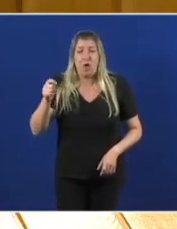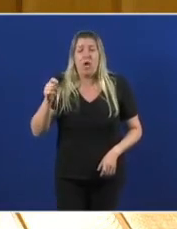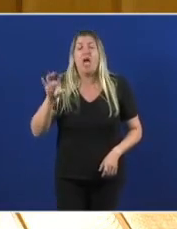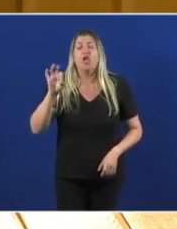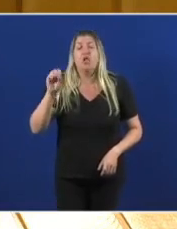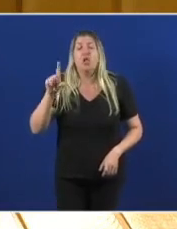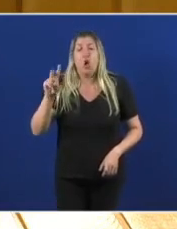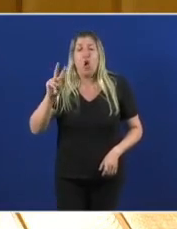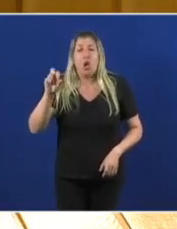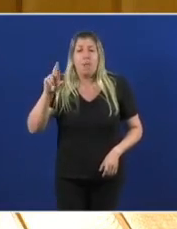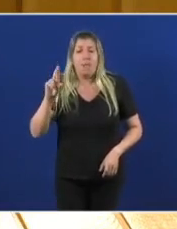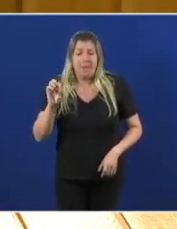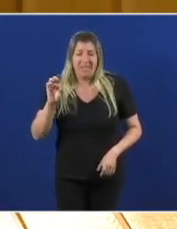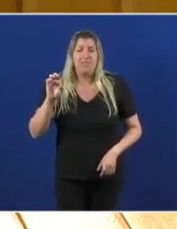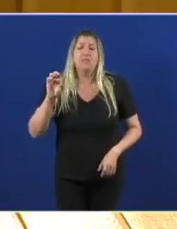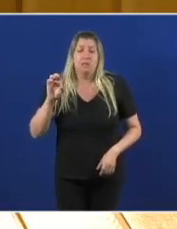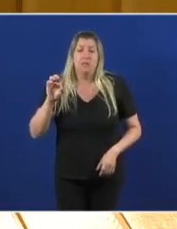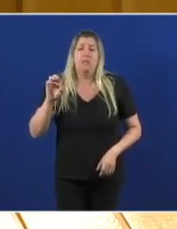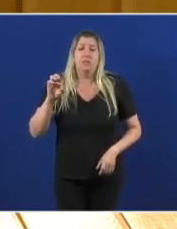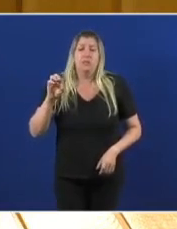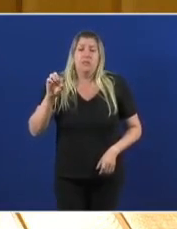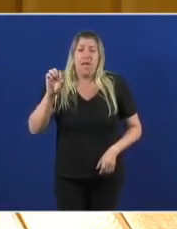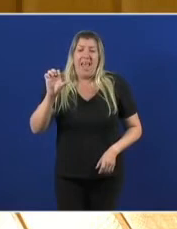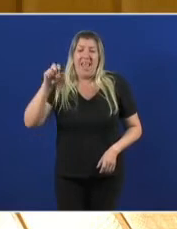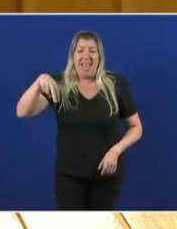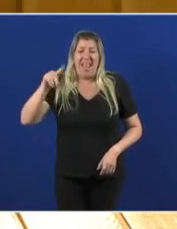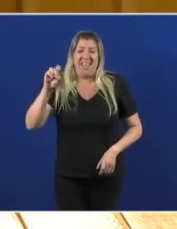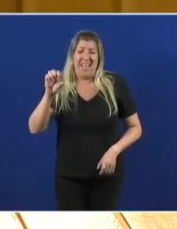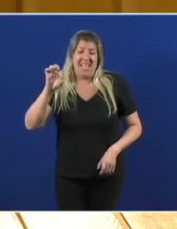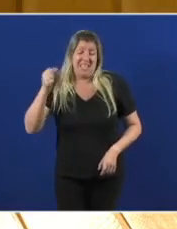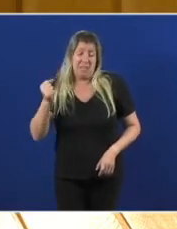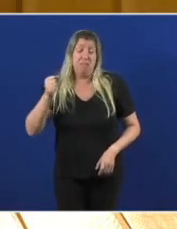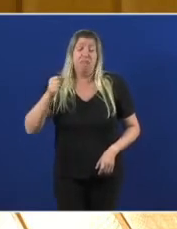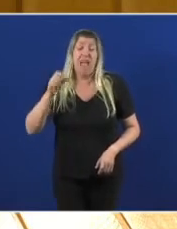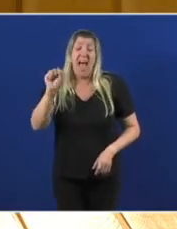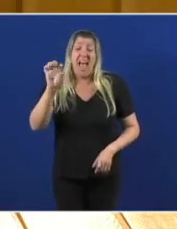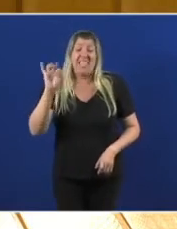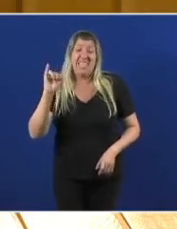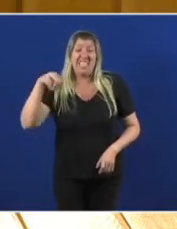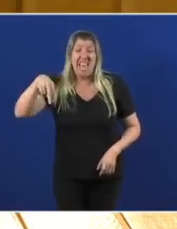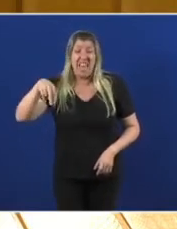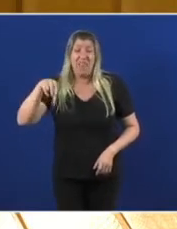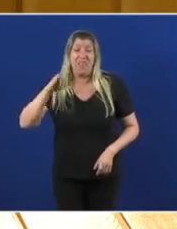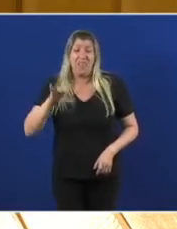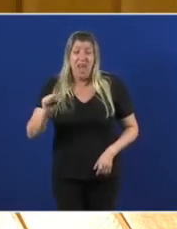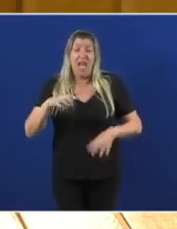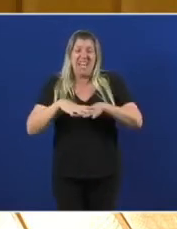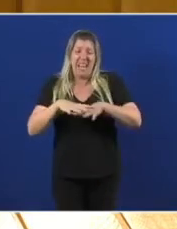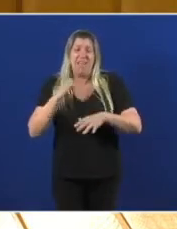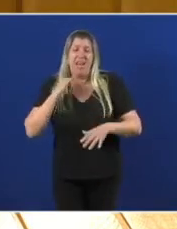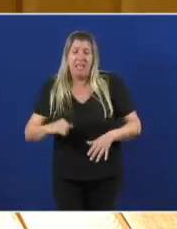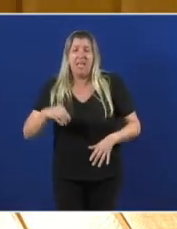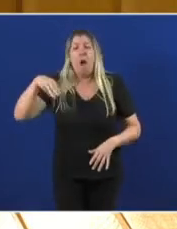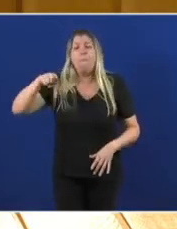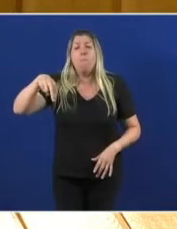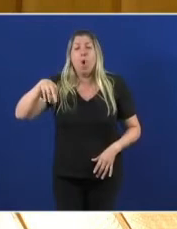Enel Pío Cabanillas Endesa Luis María Tienza Red Eléctrica José Montilla